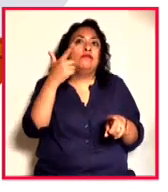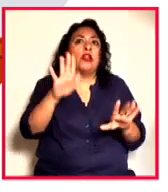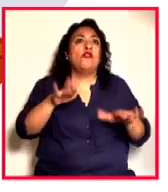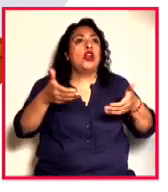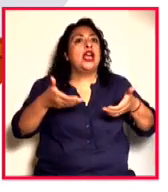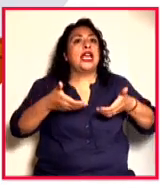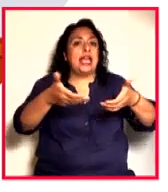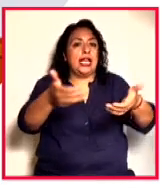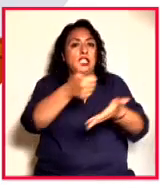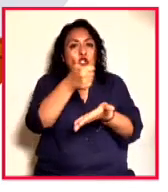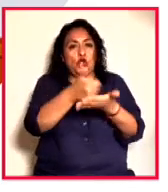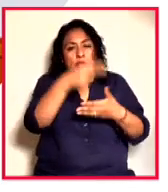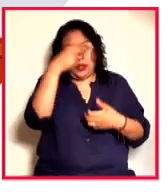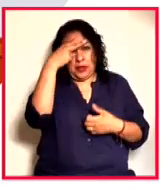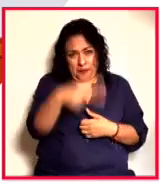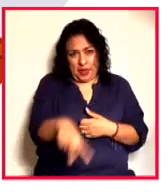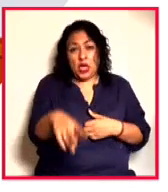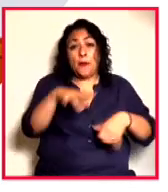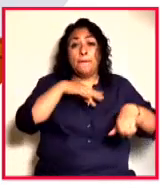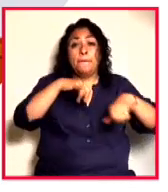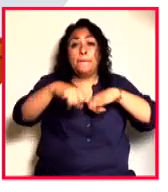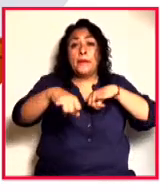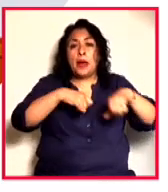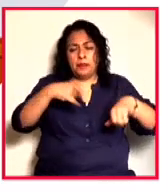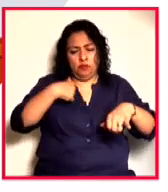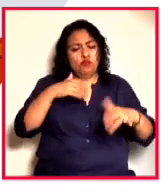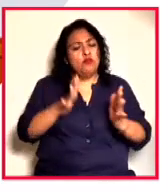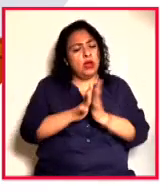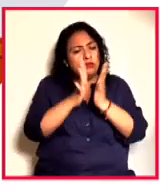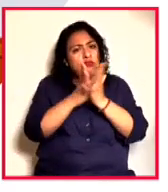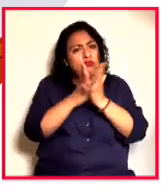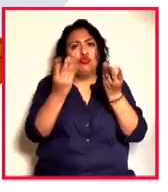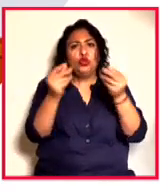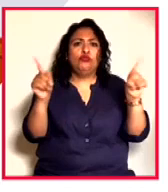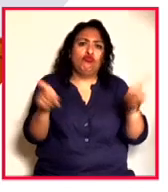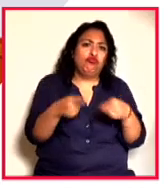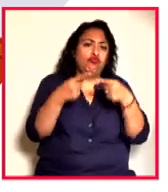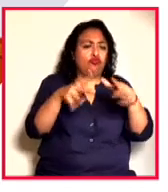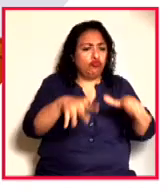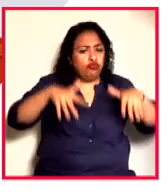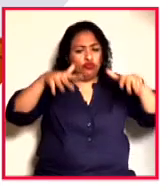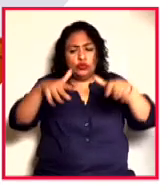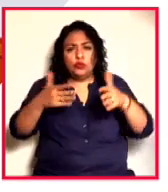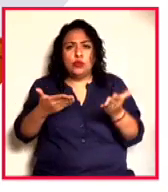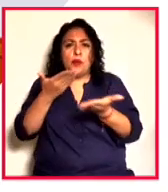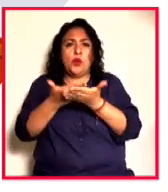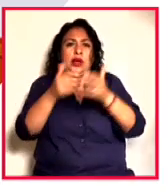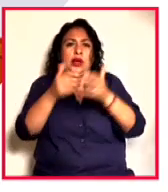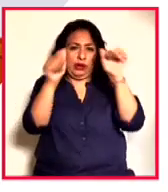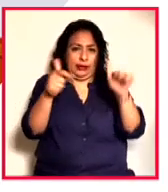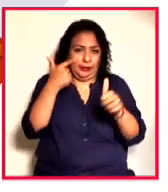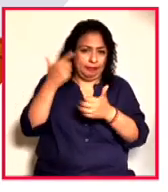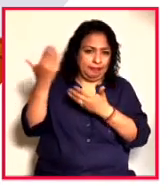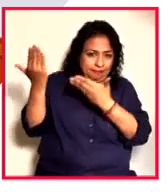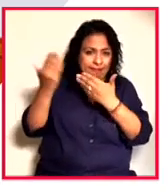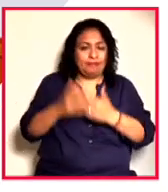Ciudad de México con un mapa interactivo lleno de conciertos y de propuestas artísticas. ¿Qué les parece si lo conocemos?